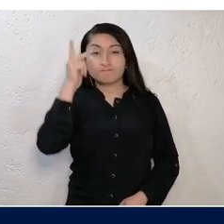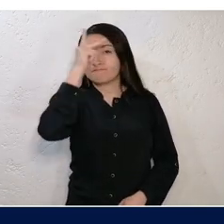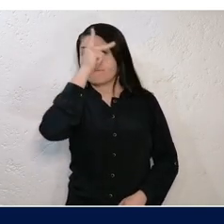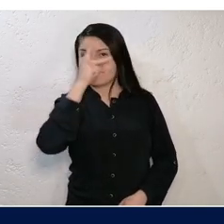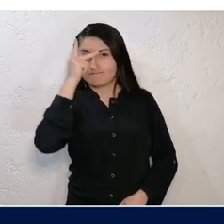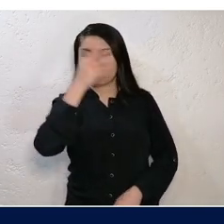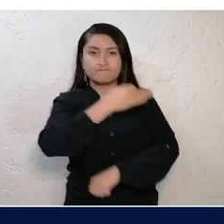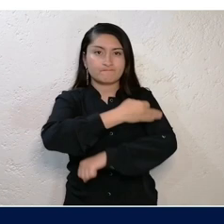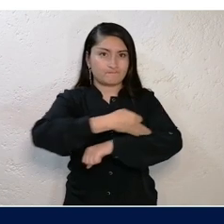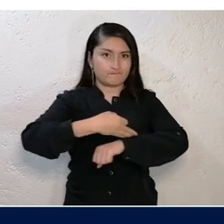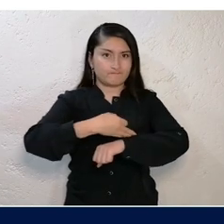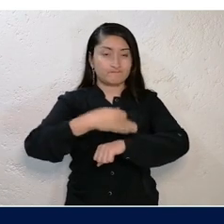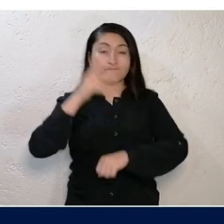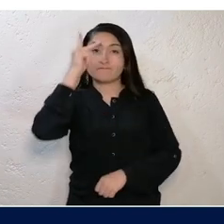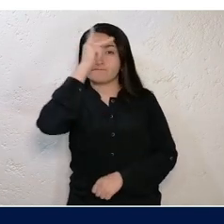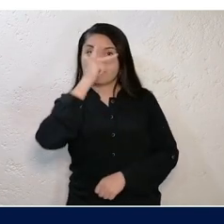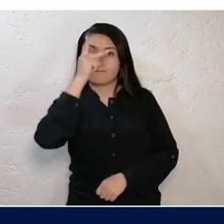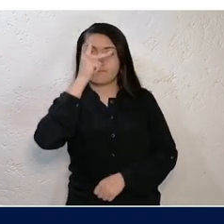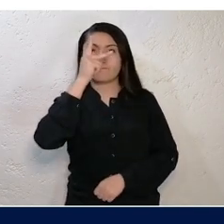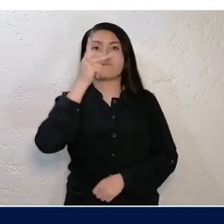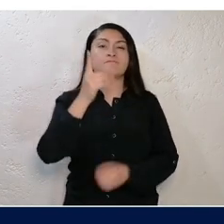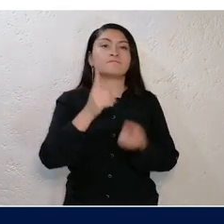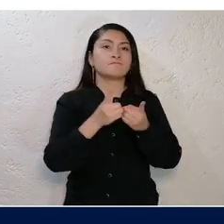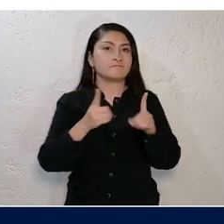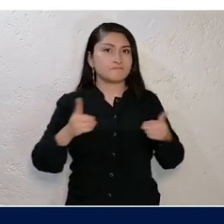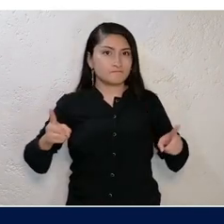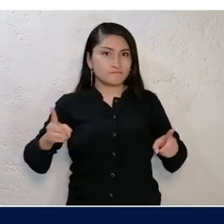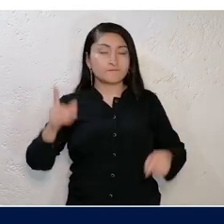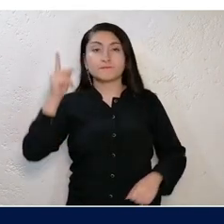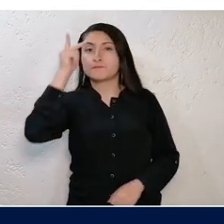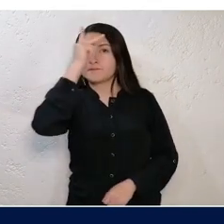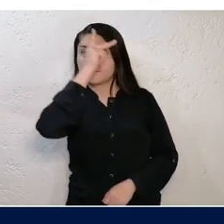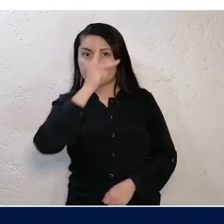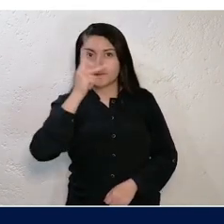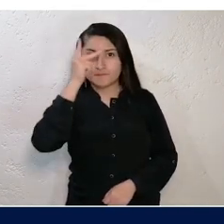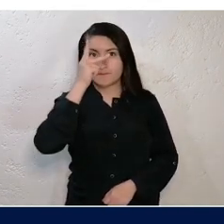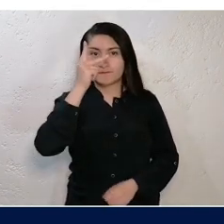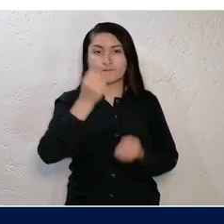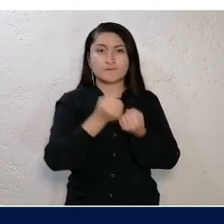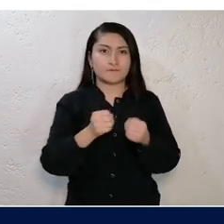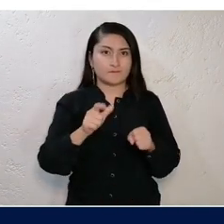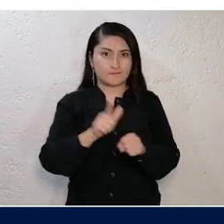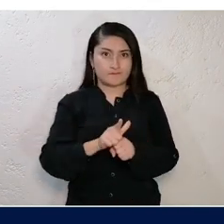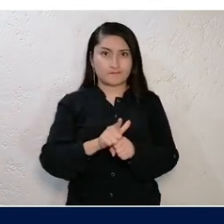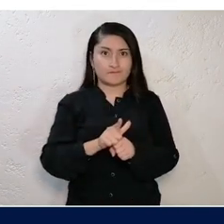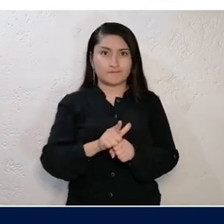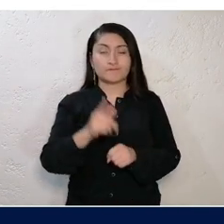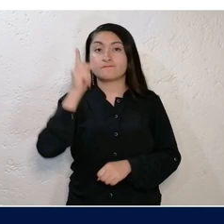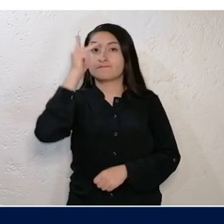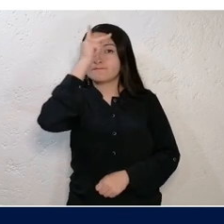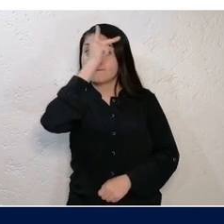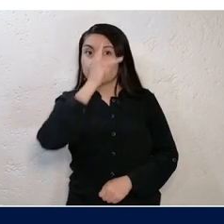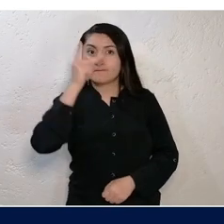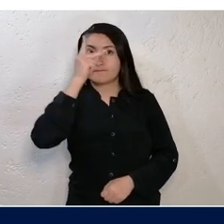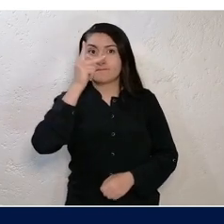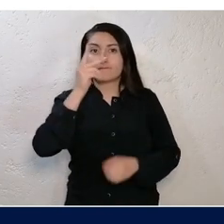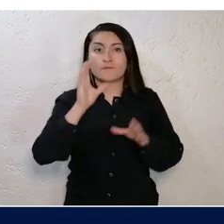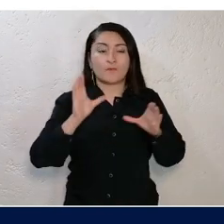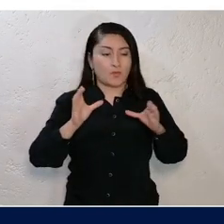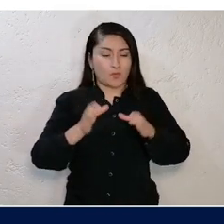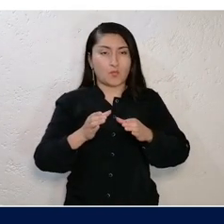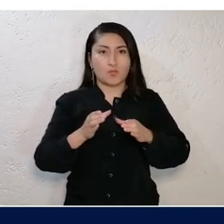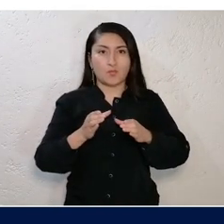psicología familiar, psicología del desarrollo, psicología social, psicología